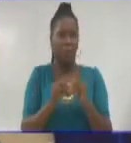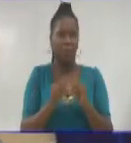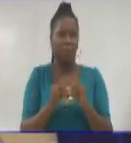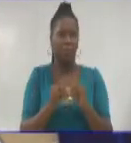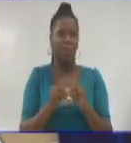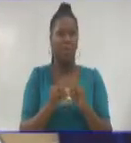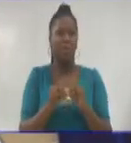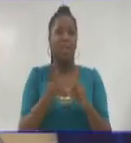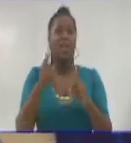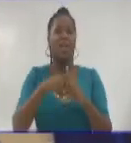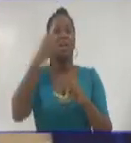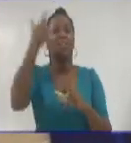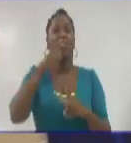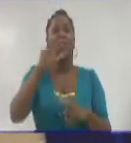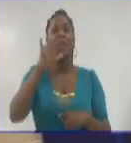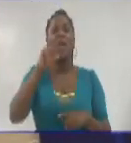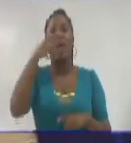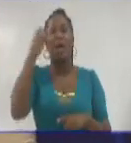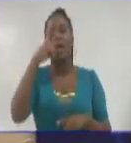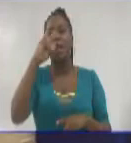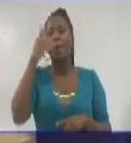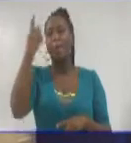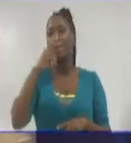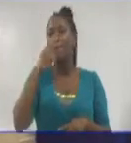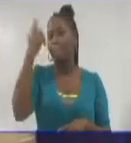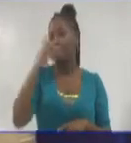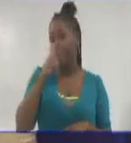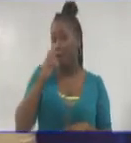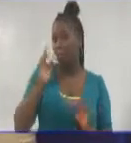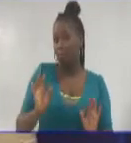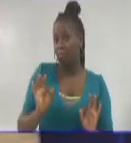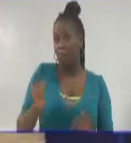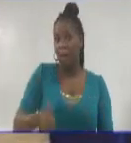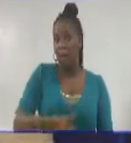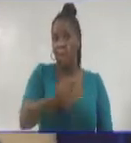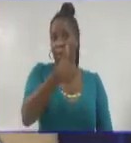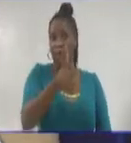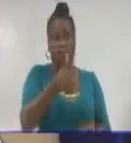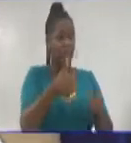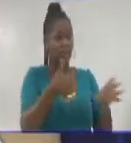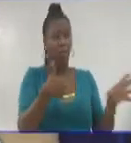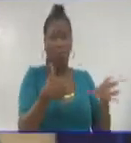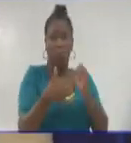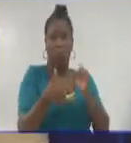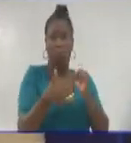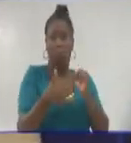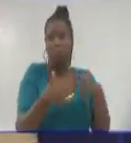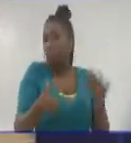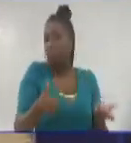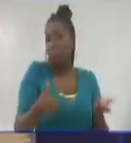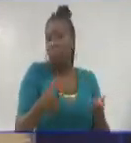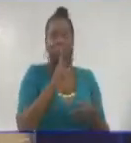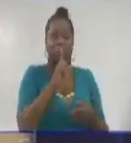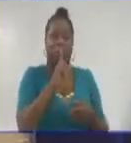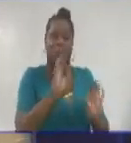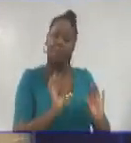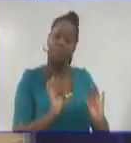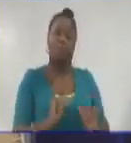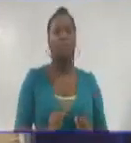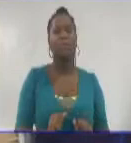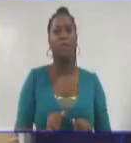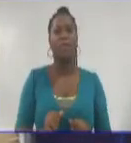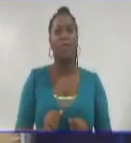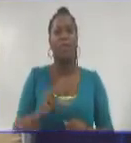tienen una gran presencia en Twitter, pero su presidente estadounidense favorito, pues se ha silenciado. Esto es